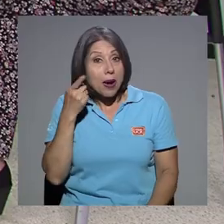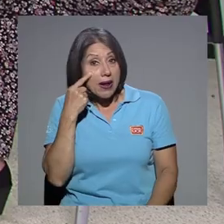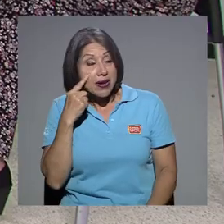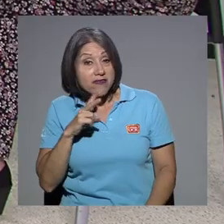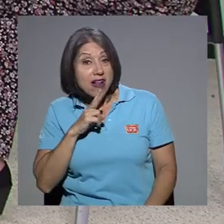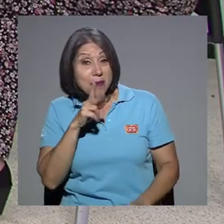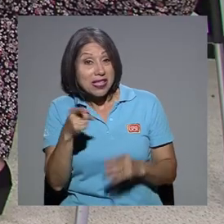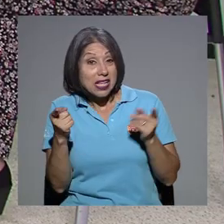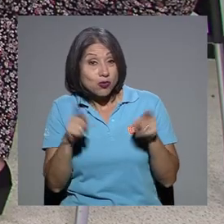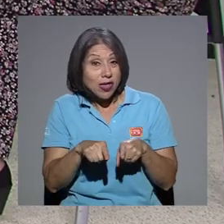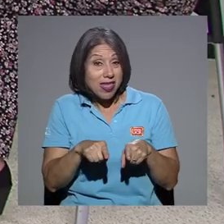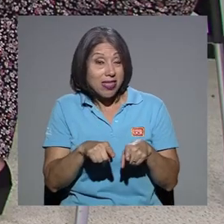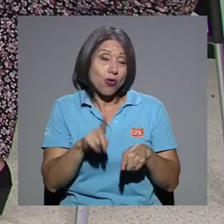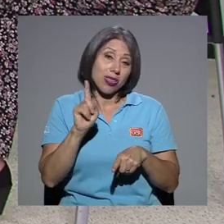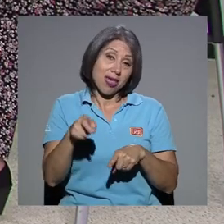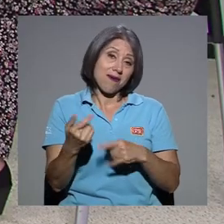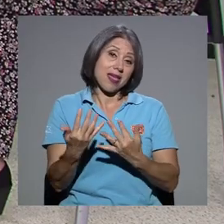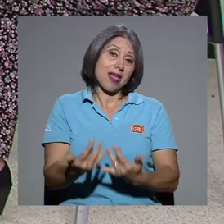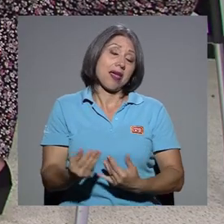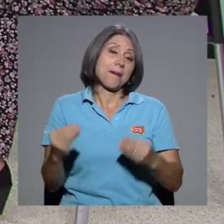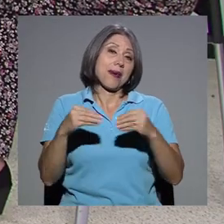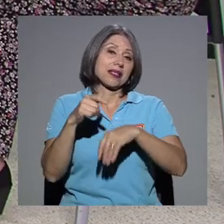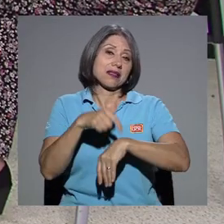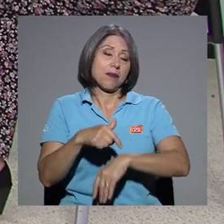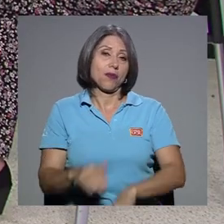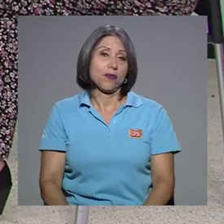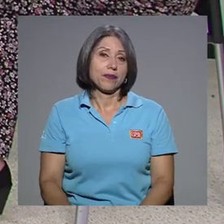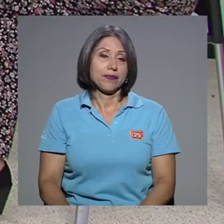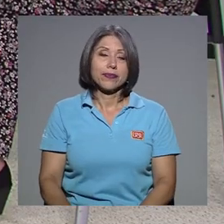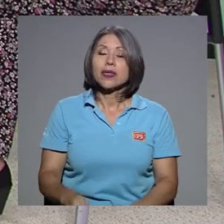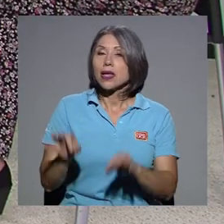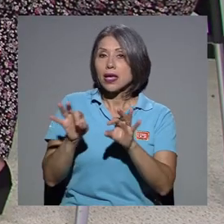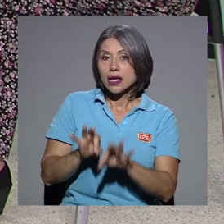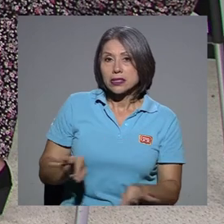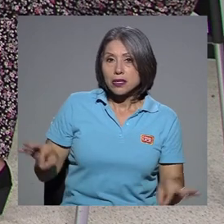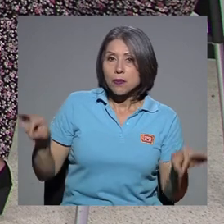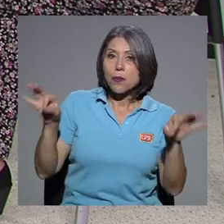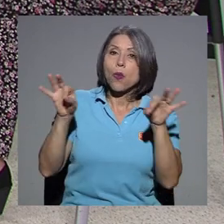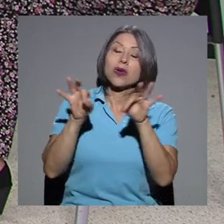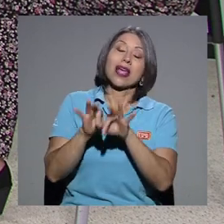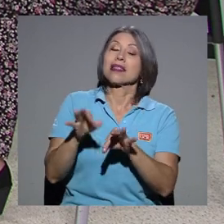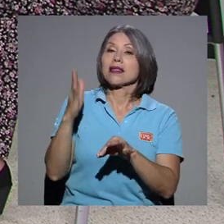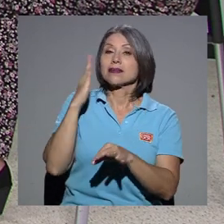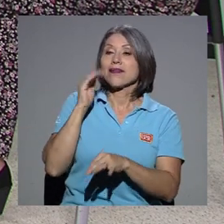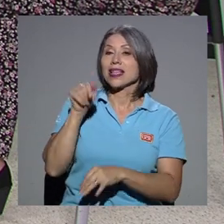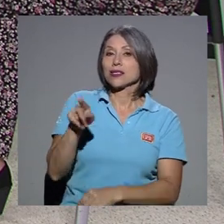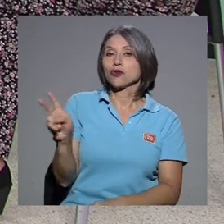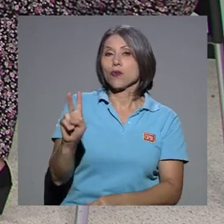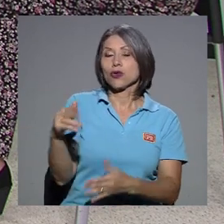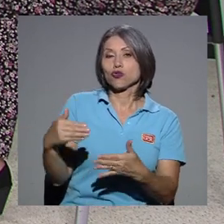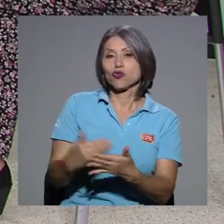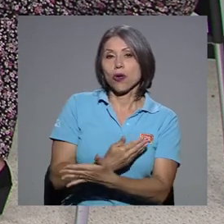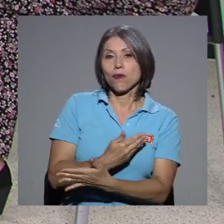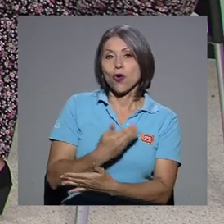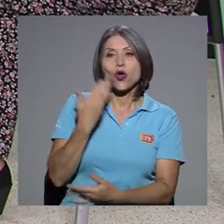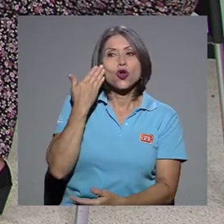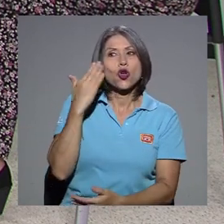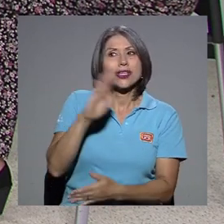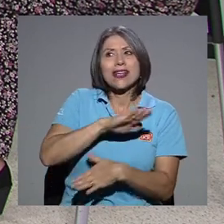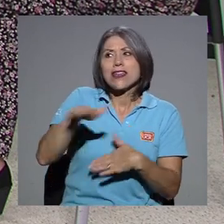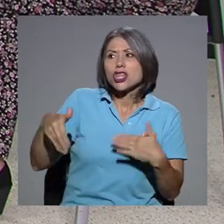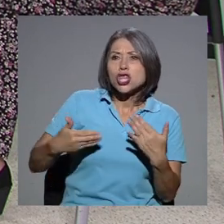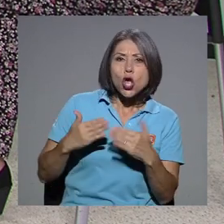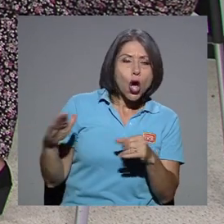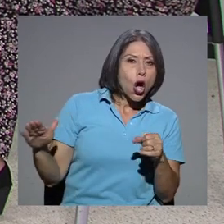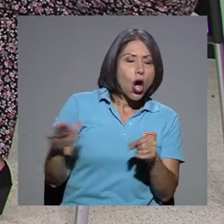más tiempo. Que es importante, ¿verdad? Otra vez volver sobre que es un virus nuevo y que no se sabe todo sobre él en este momento y que todo lo